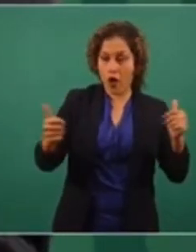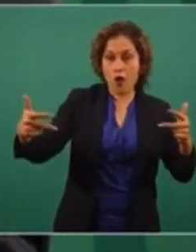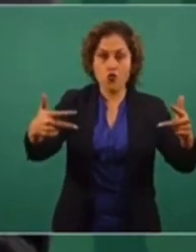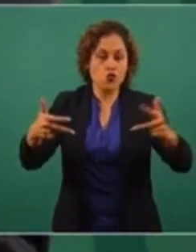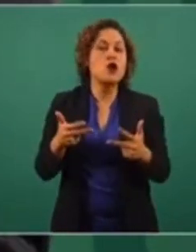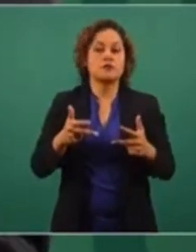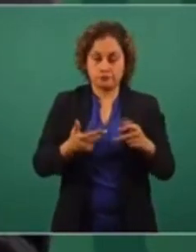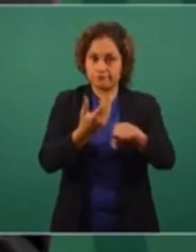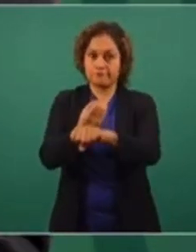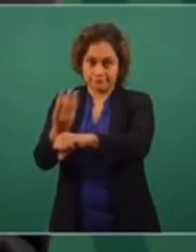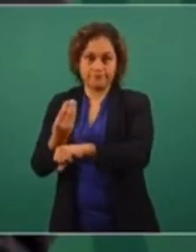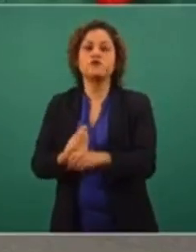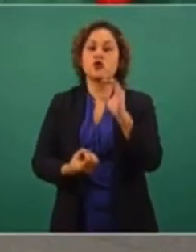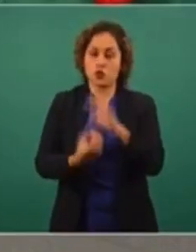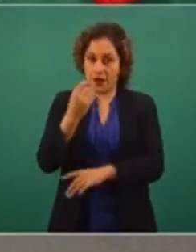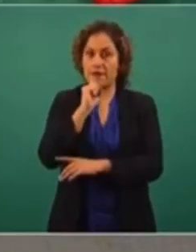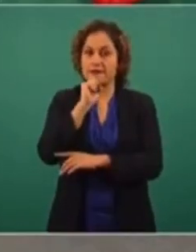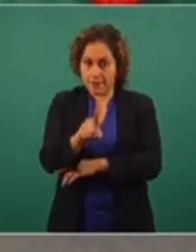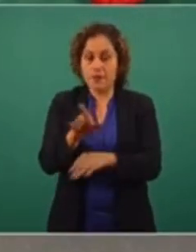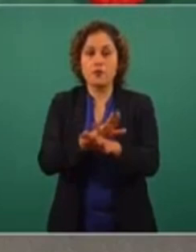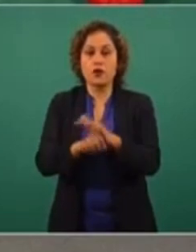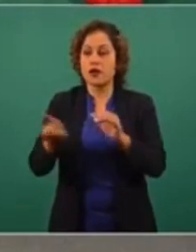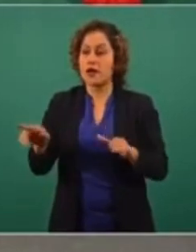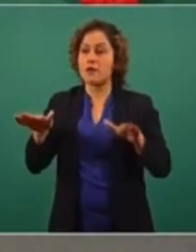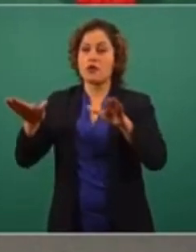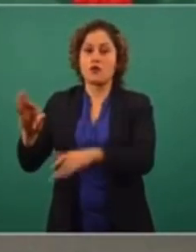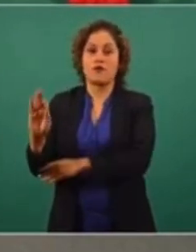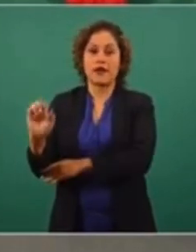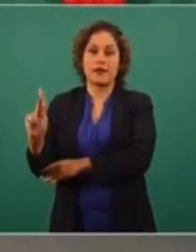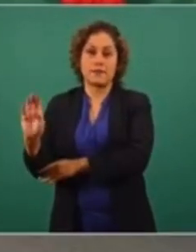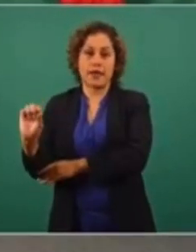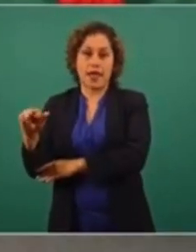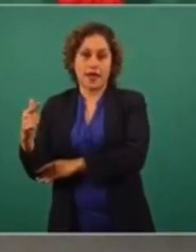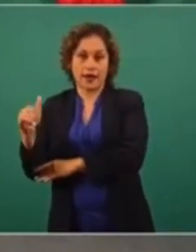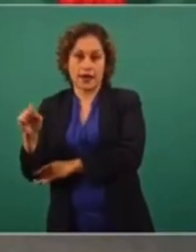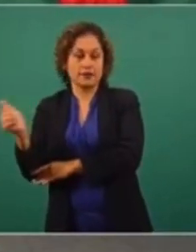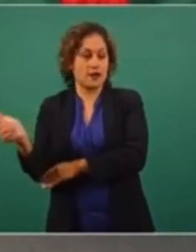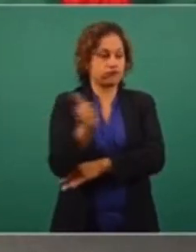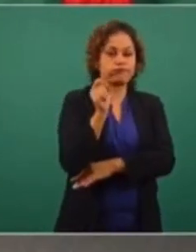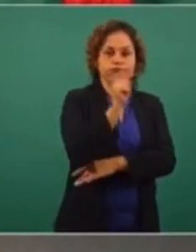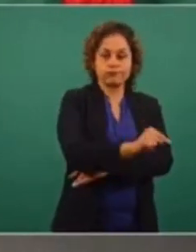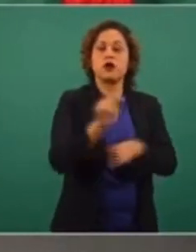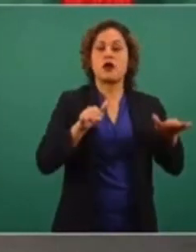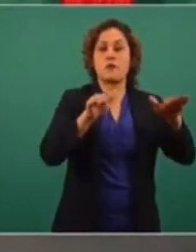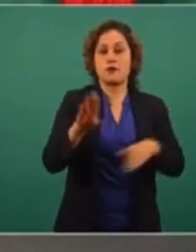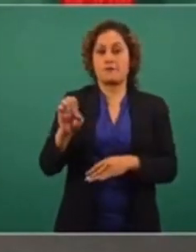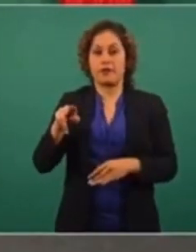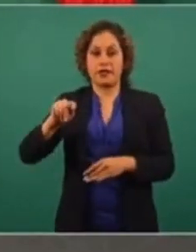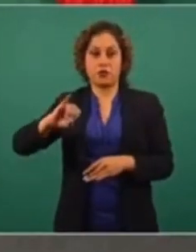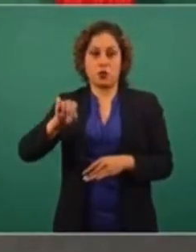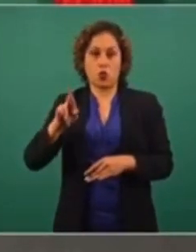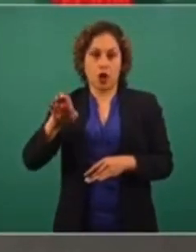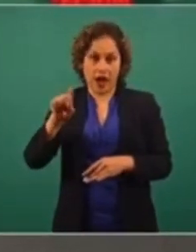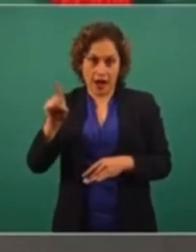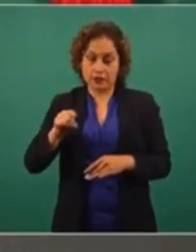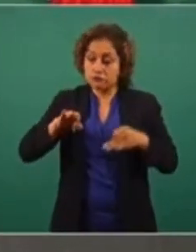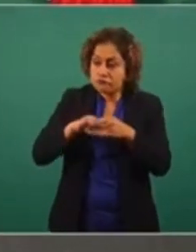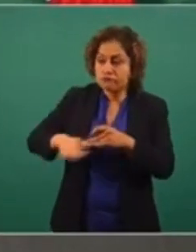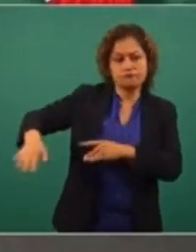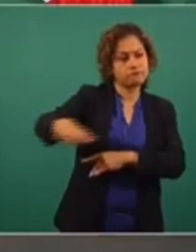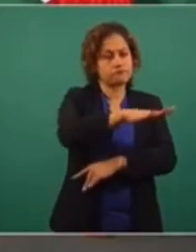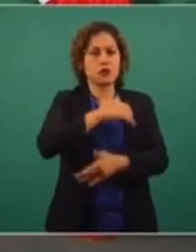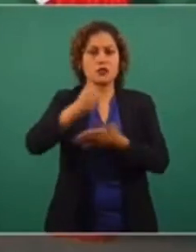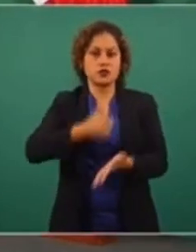aeropuerto actual, Benito Juárez, al aeropuerto Felipe Ángeles, y también toda la comunicación del norte de la ciudad, todo lo que significa ir